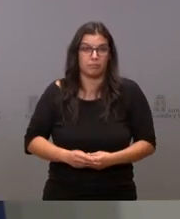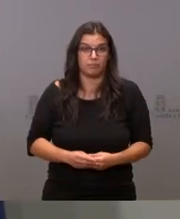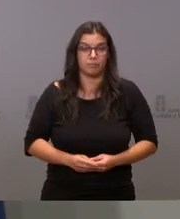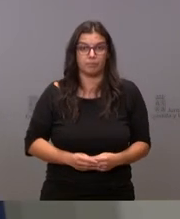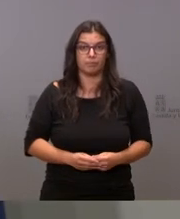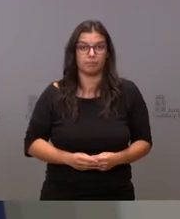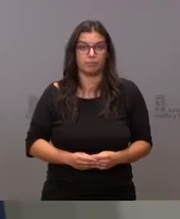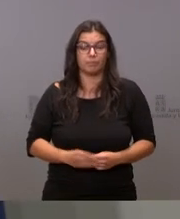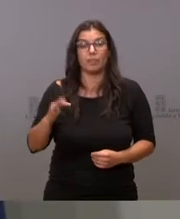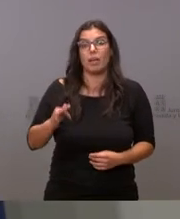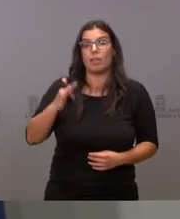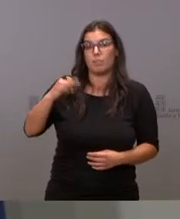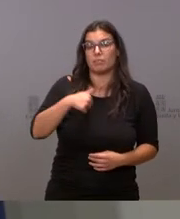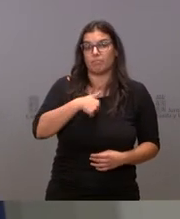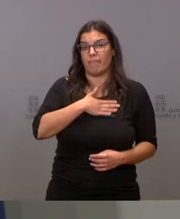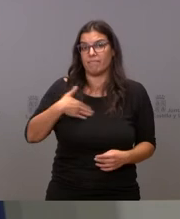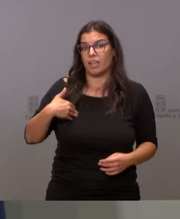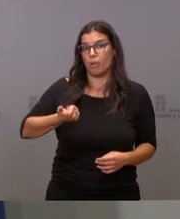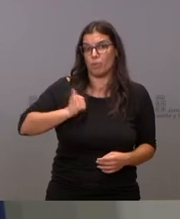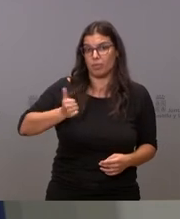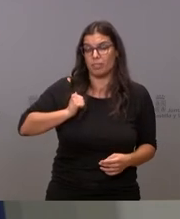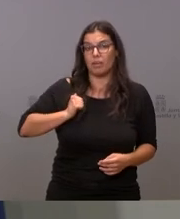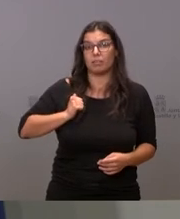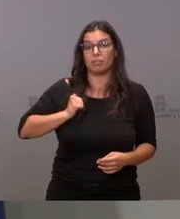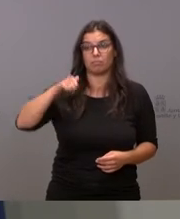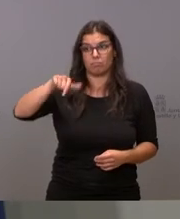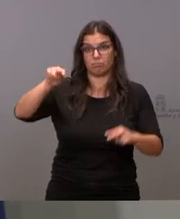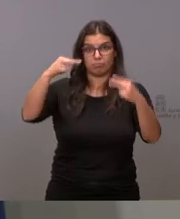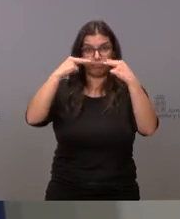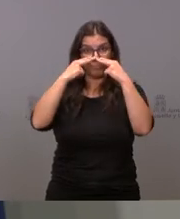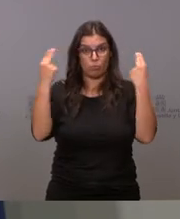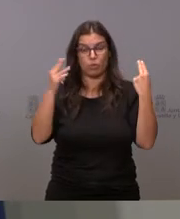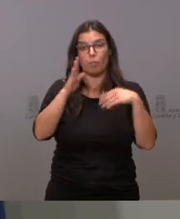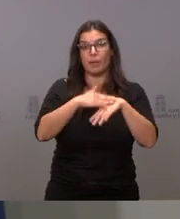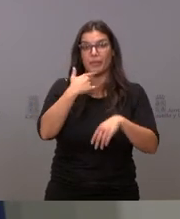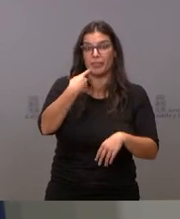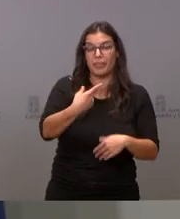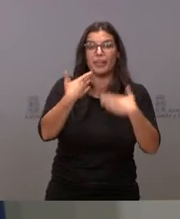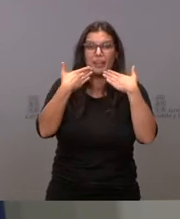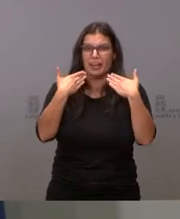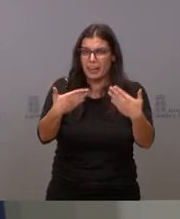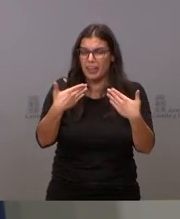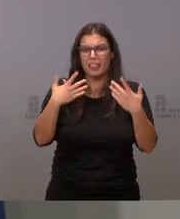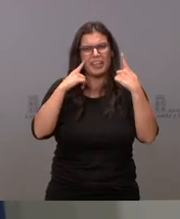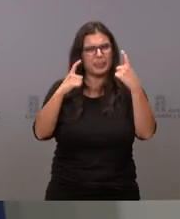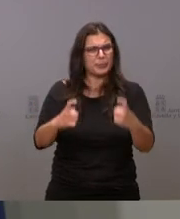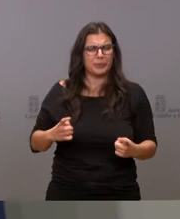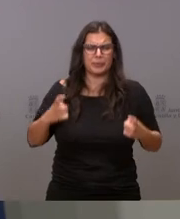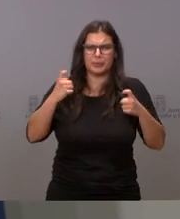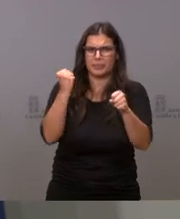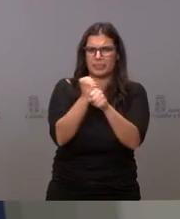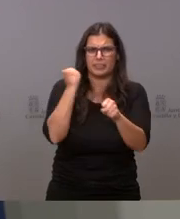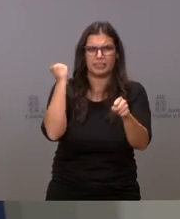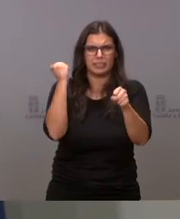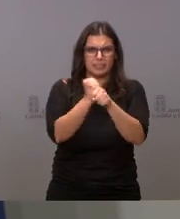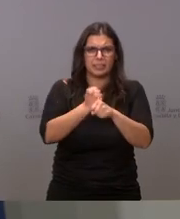y además quiero aprovechar y quiero aprovechar aquí públicamente para agradecer el enorme enorme trabajo que han